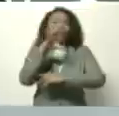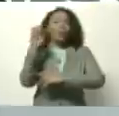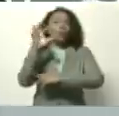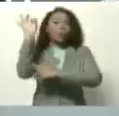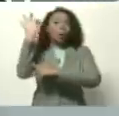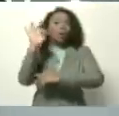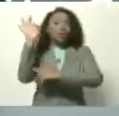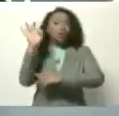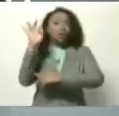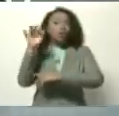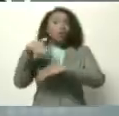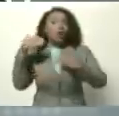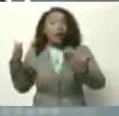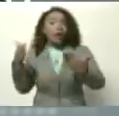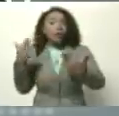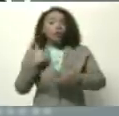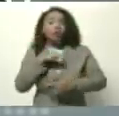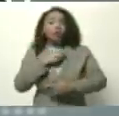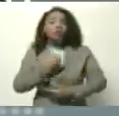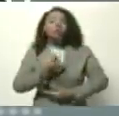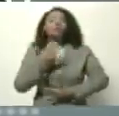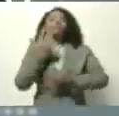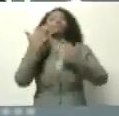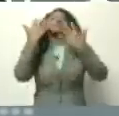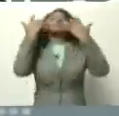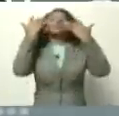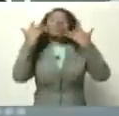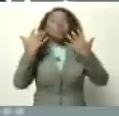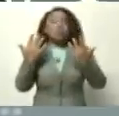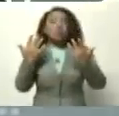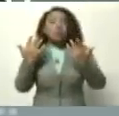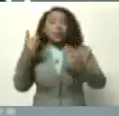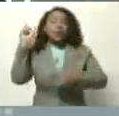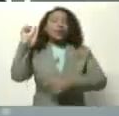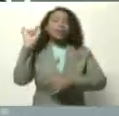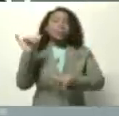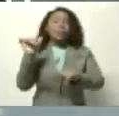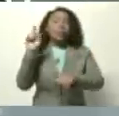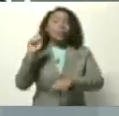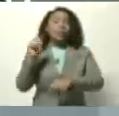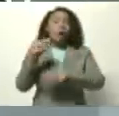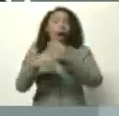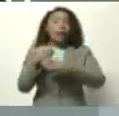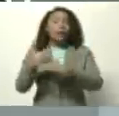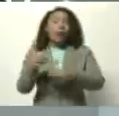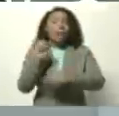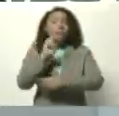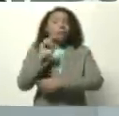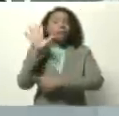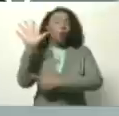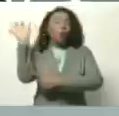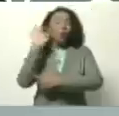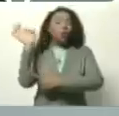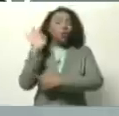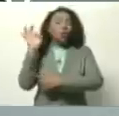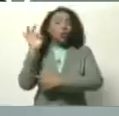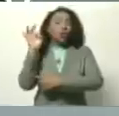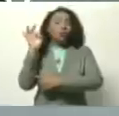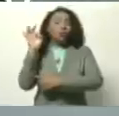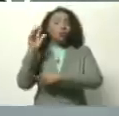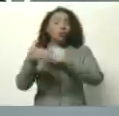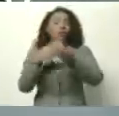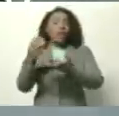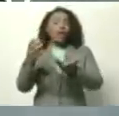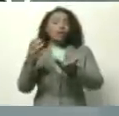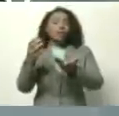del oxígeno que respiramos todos los seres humanos, y al mismo tiempo absorben el 25% de las emisiones de dióxido